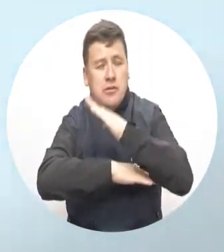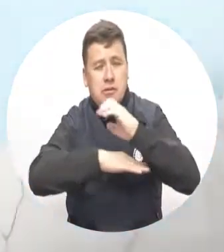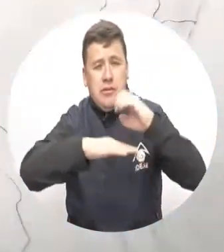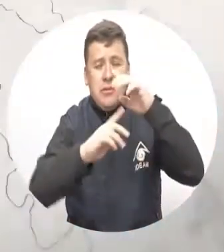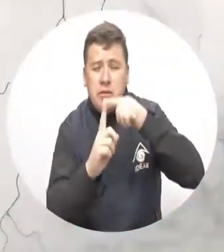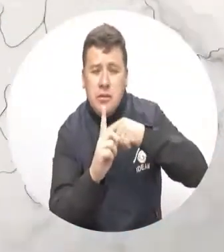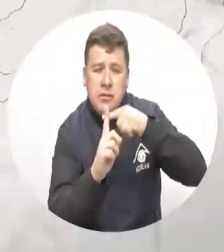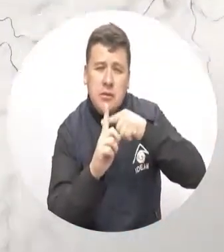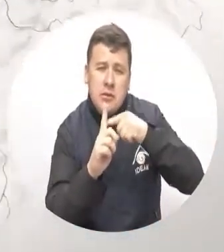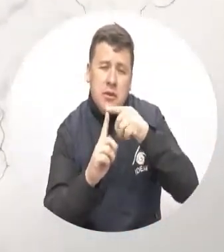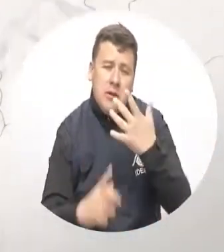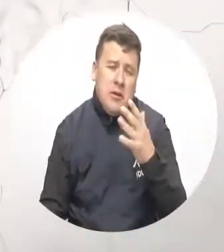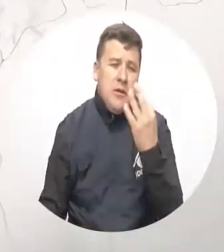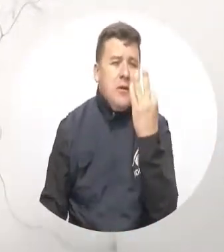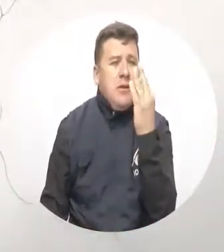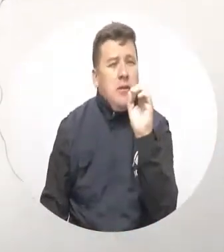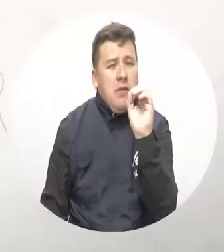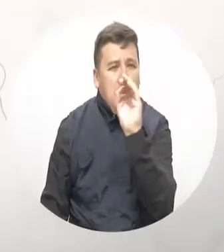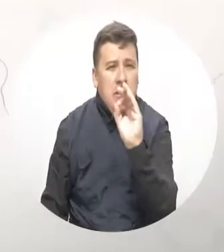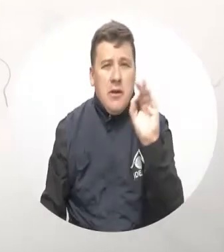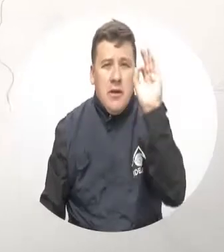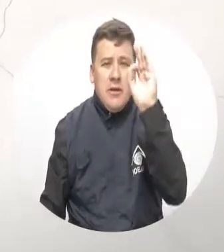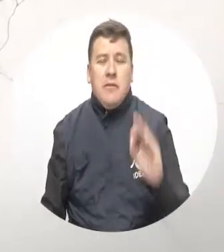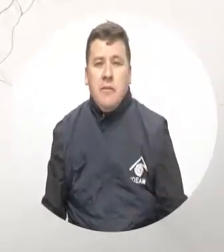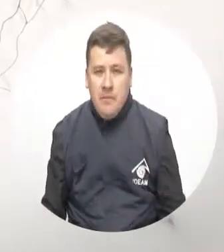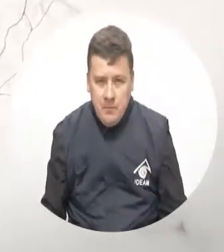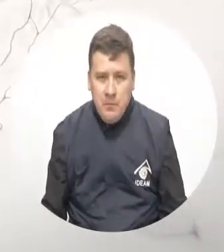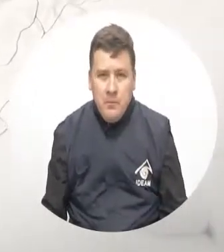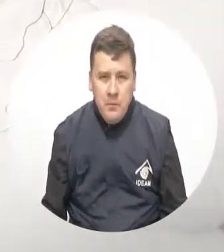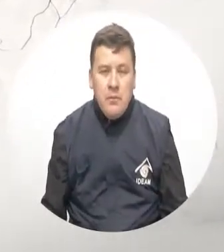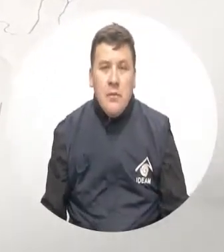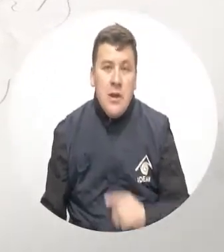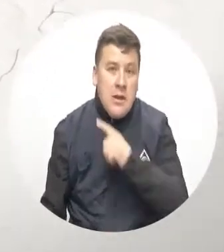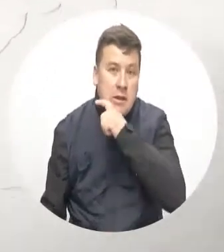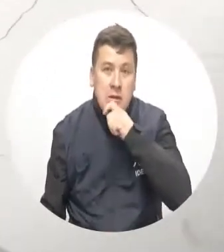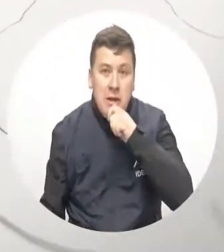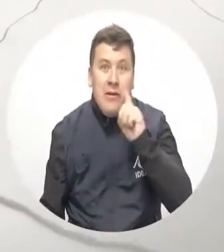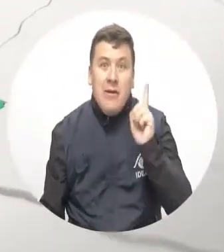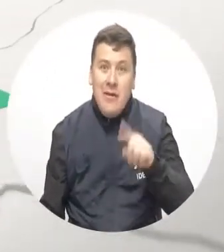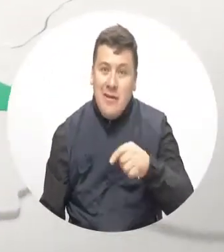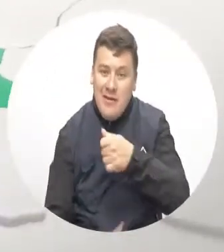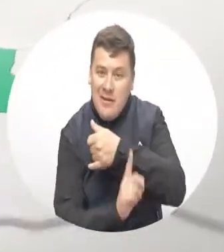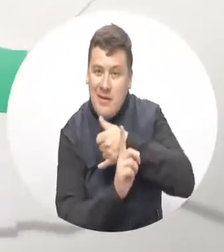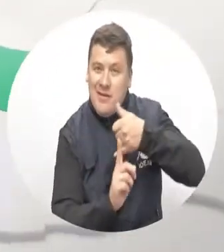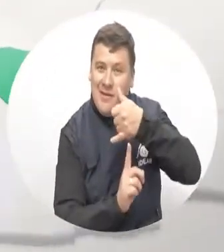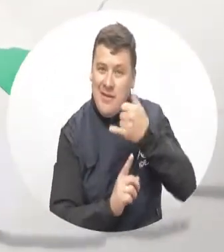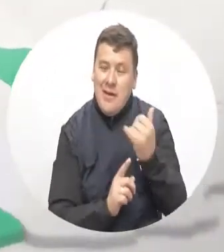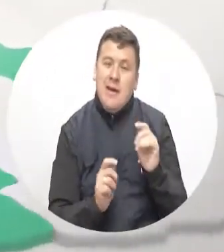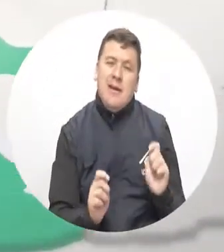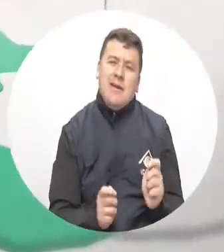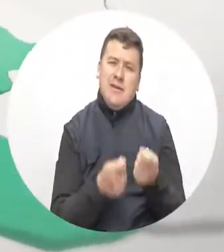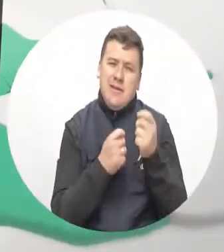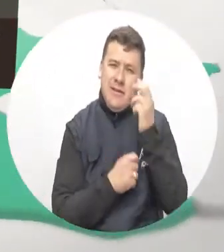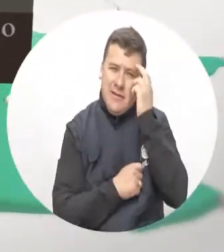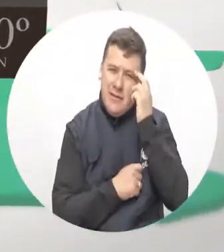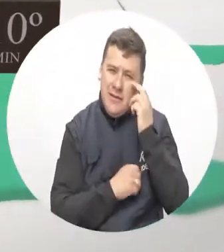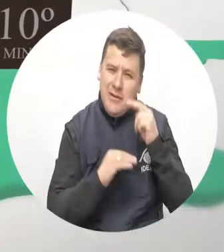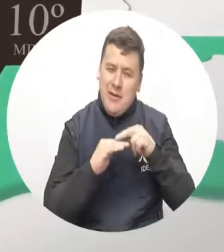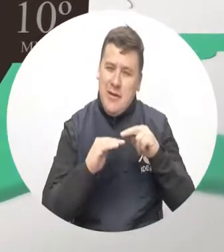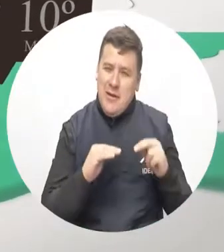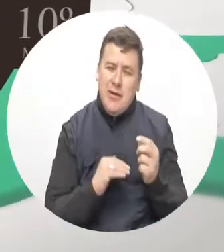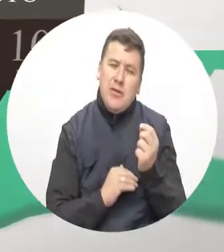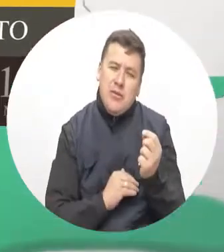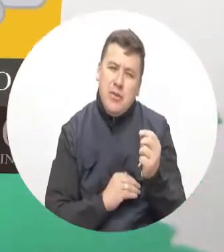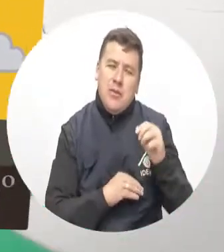de la mañana del lunes. Salvo en el litoral del